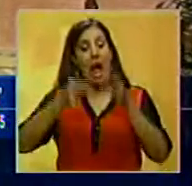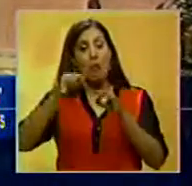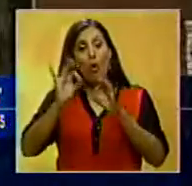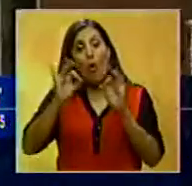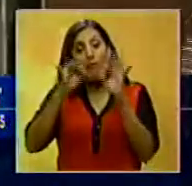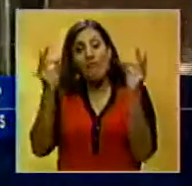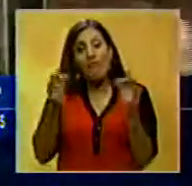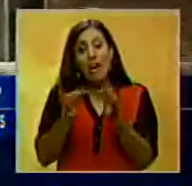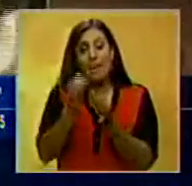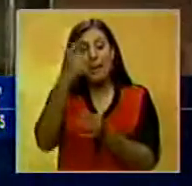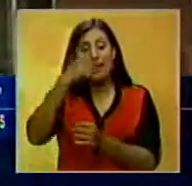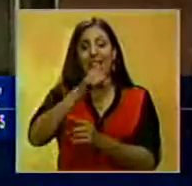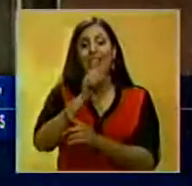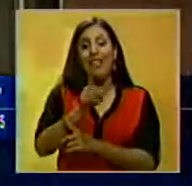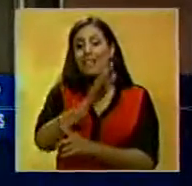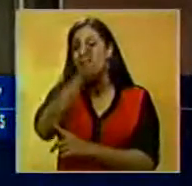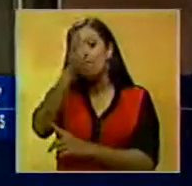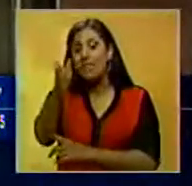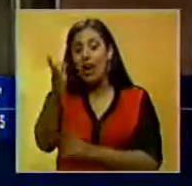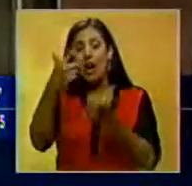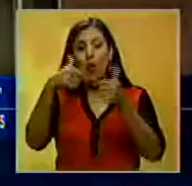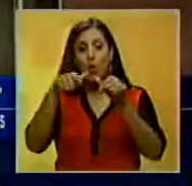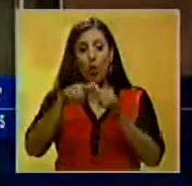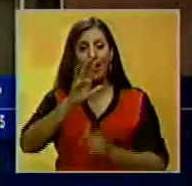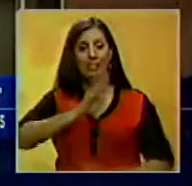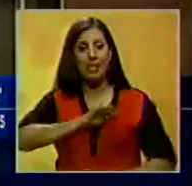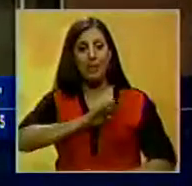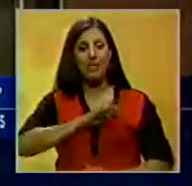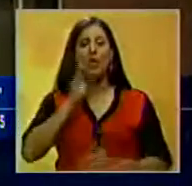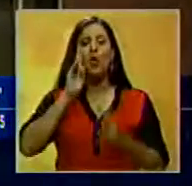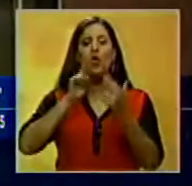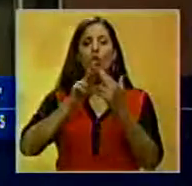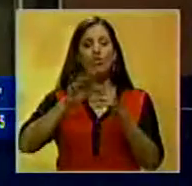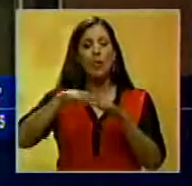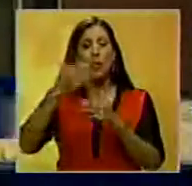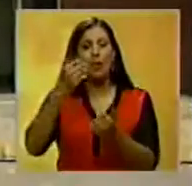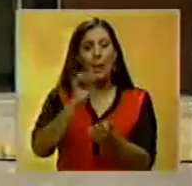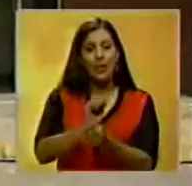o un familiar directo debía dirigirse a la sede del CICPC para conocer la razón de la situación.